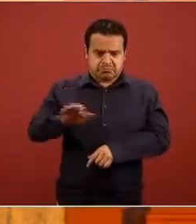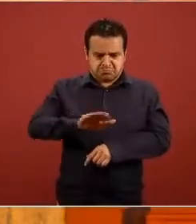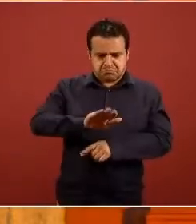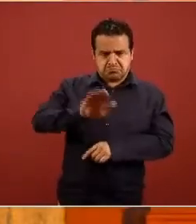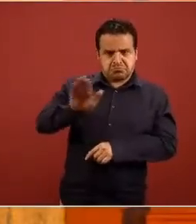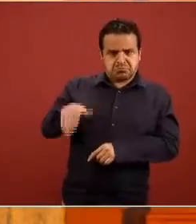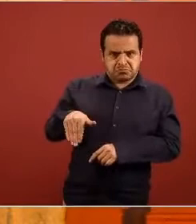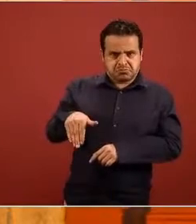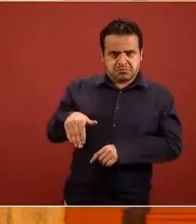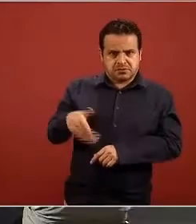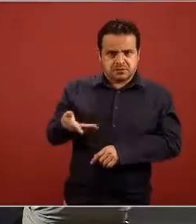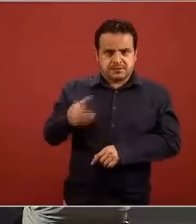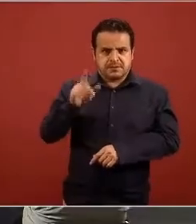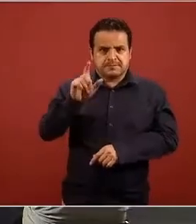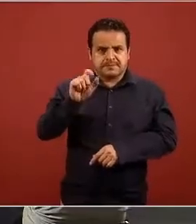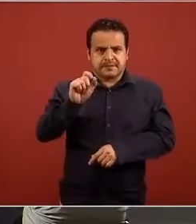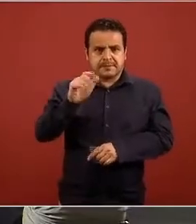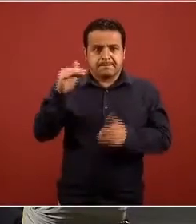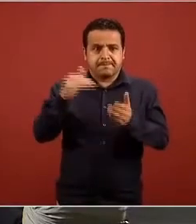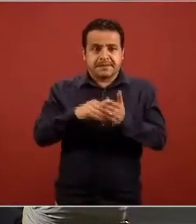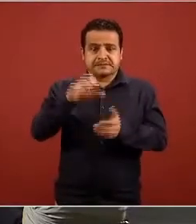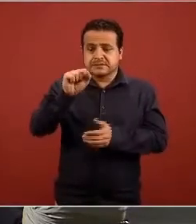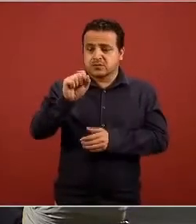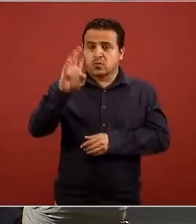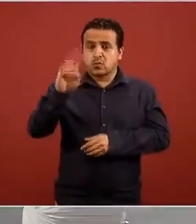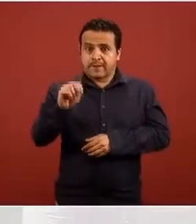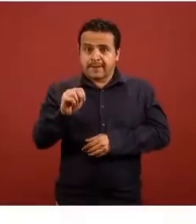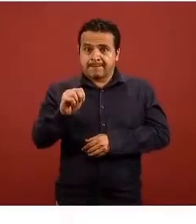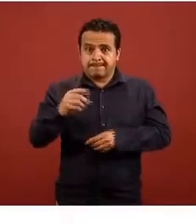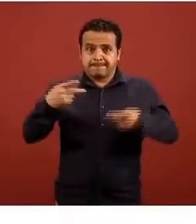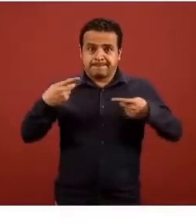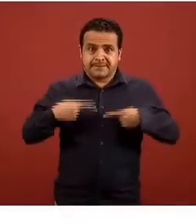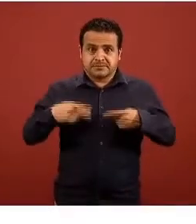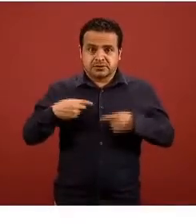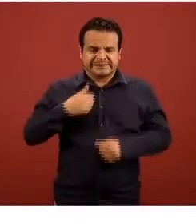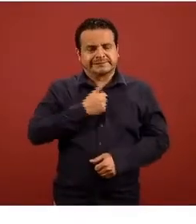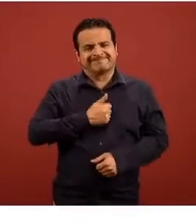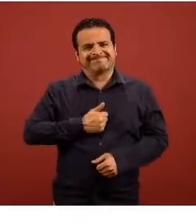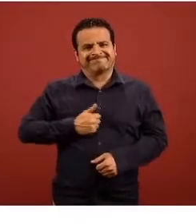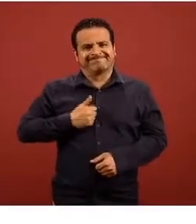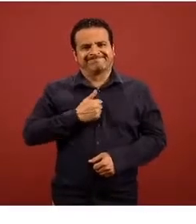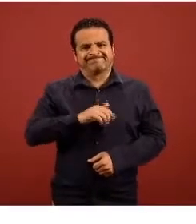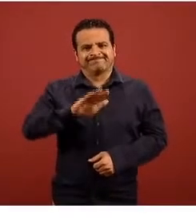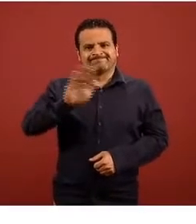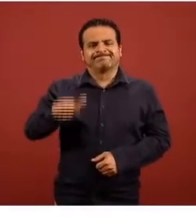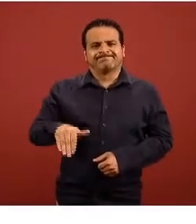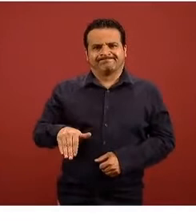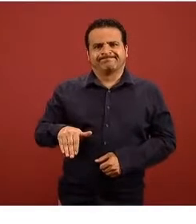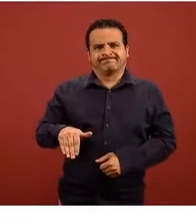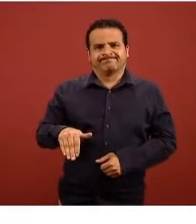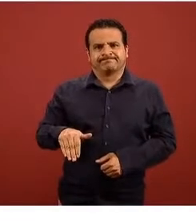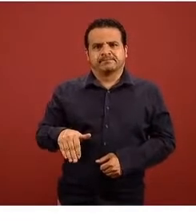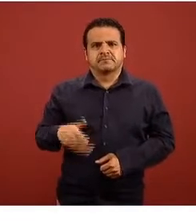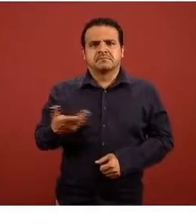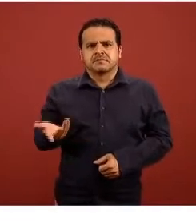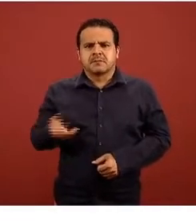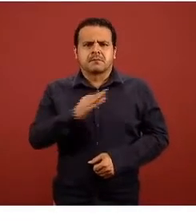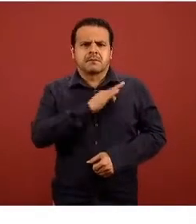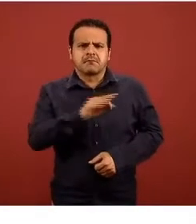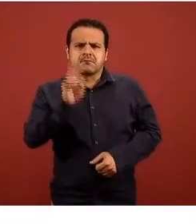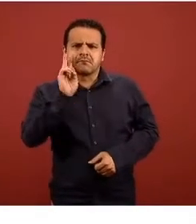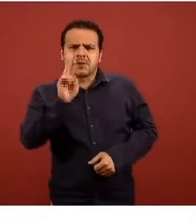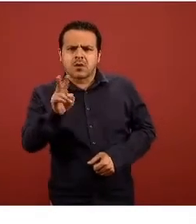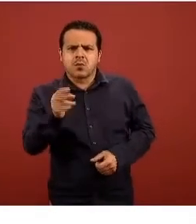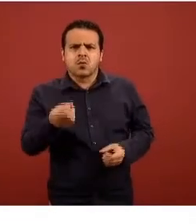las 1.069 personas que lamentablemente perdieron la vida podemos ver también en color amarillo